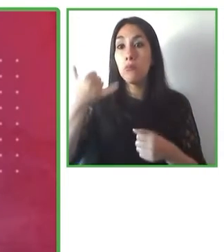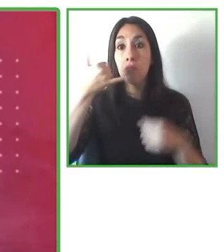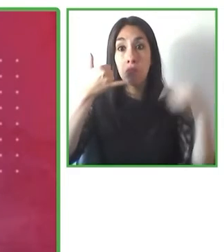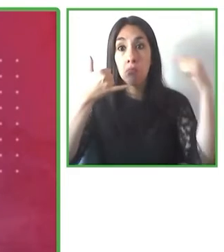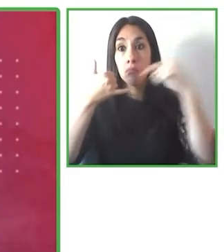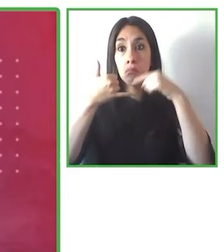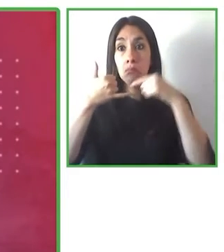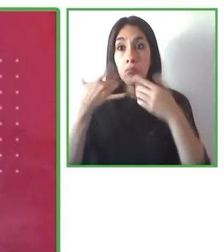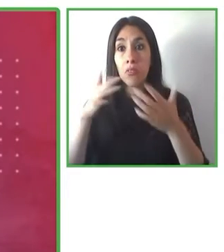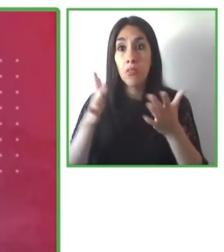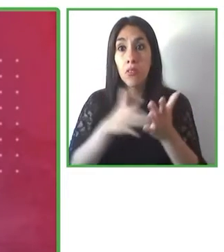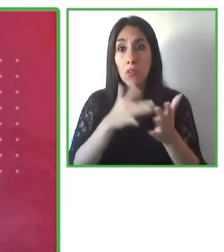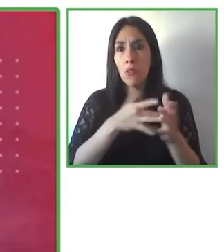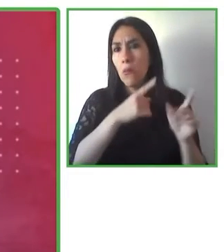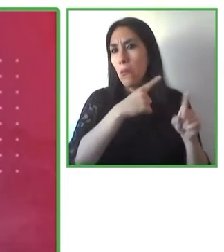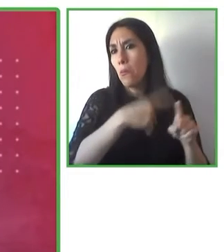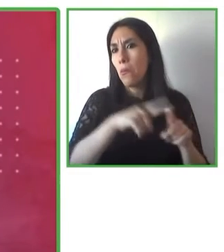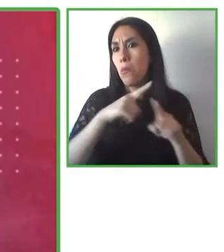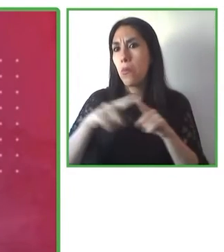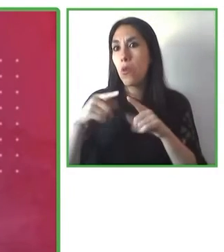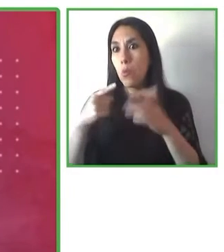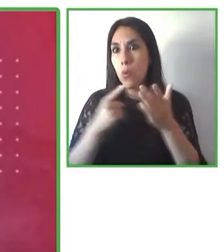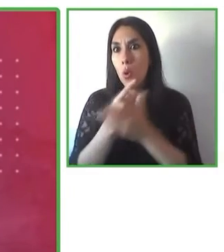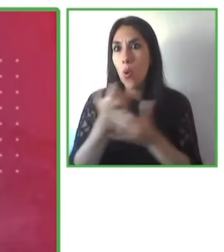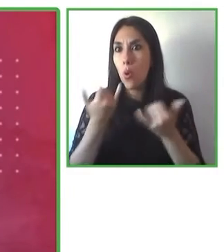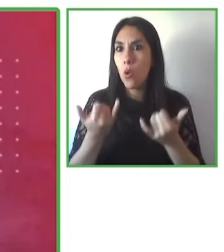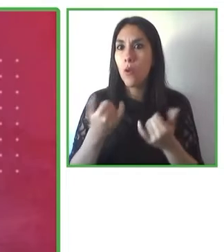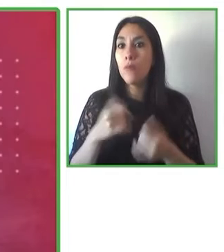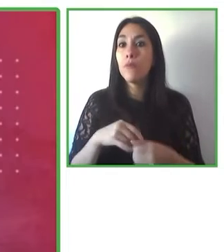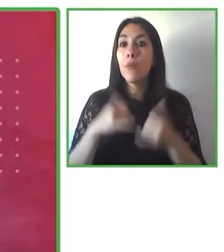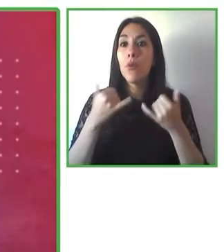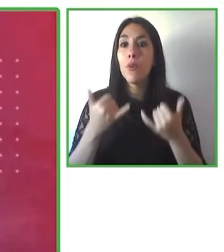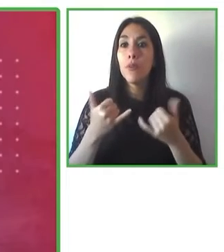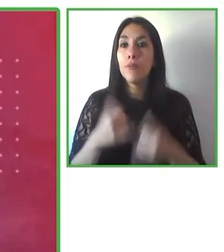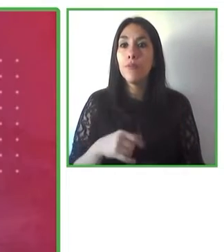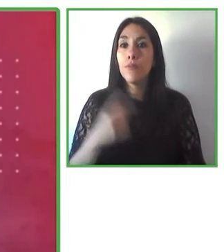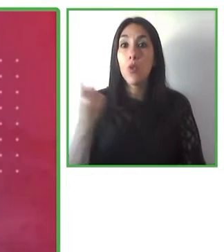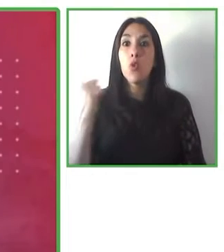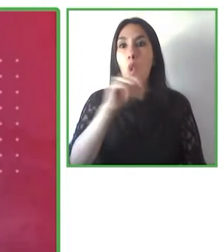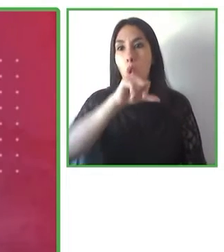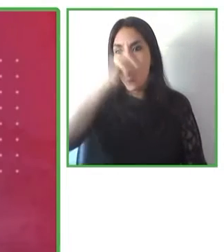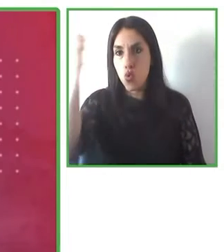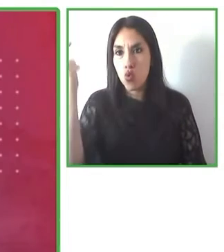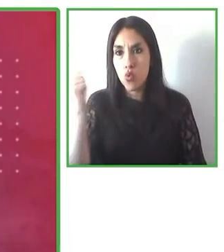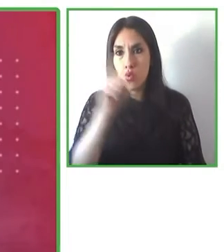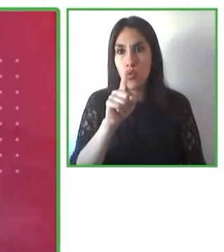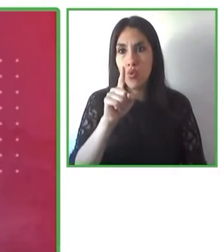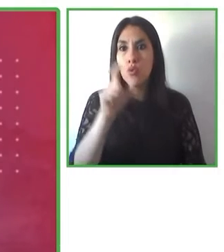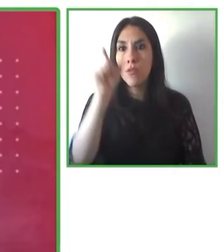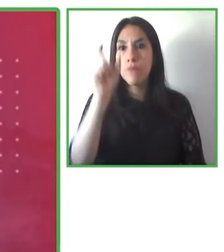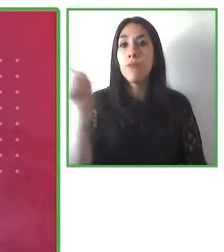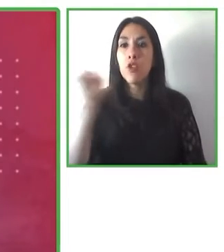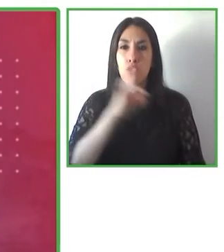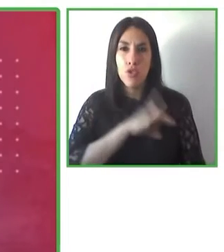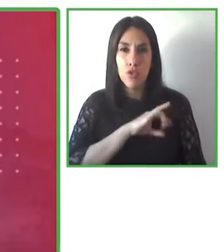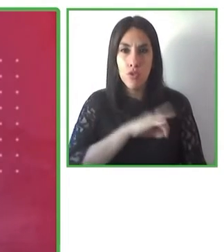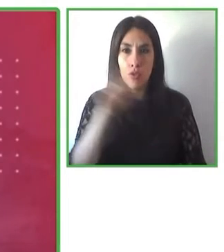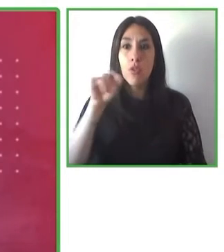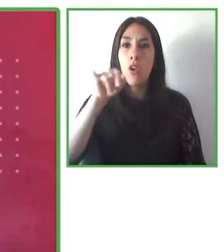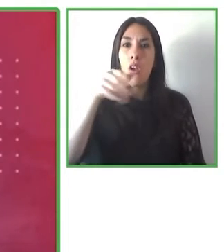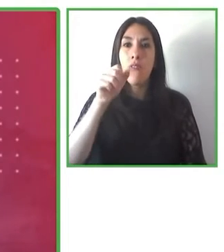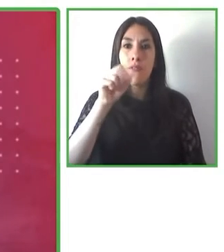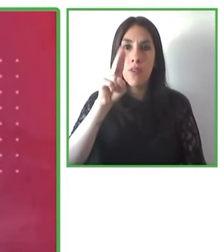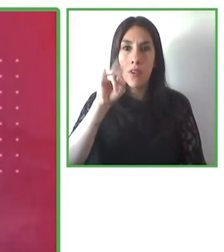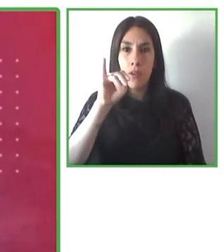expositor, quien es de Chile, Javier González Rodríguez, arquitecto,